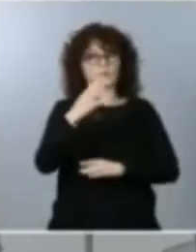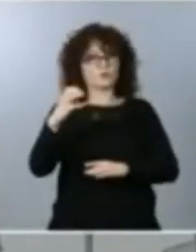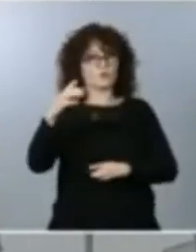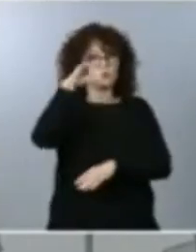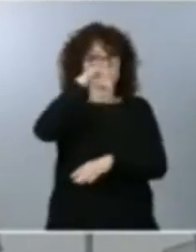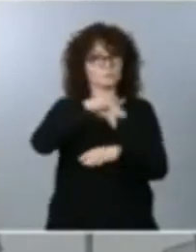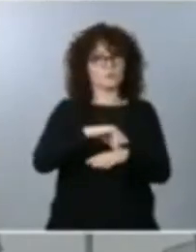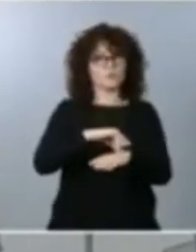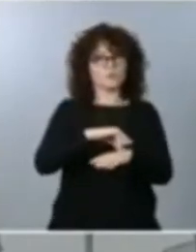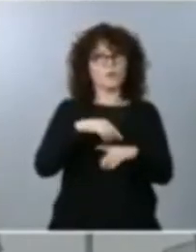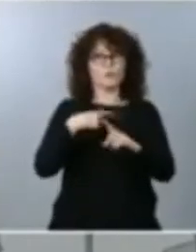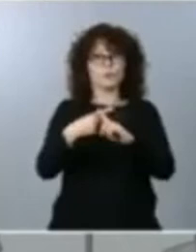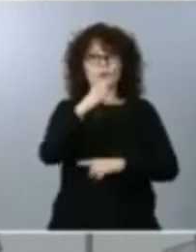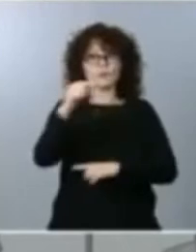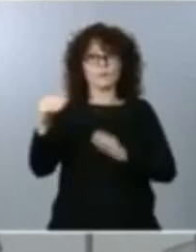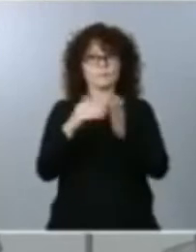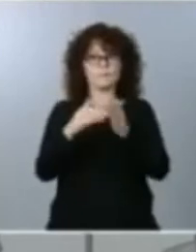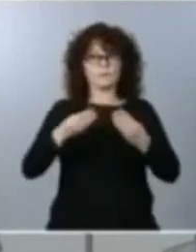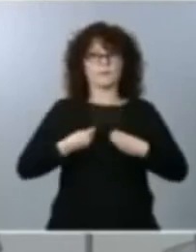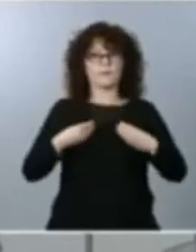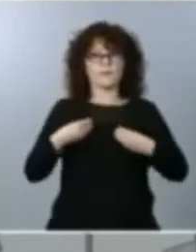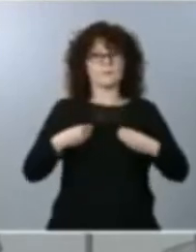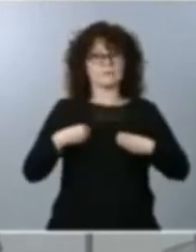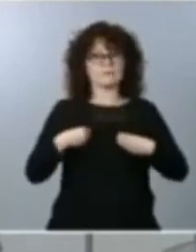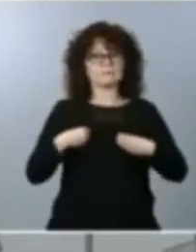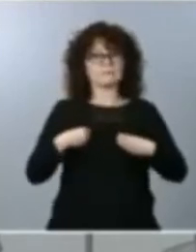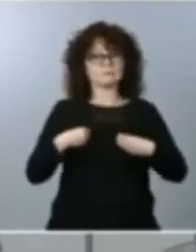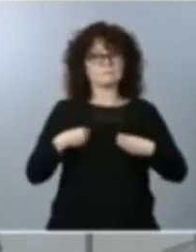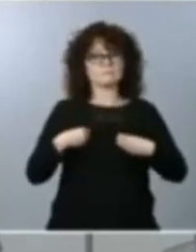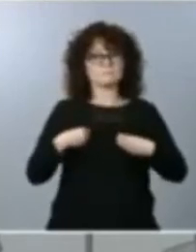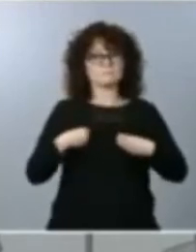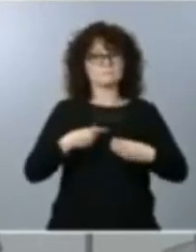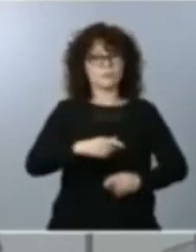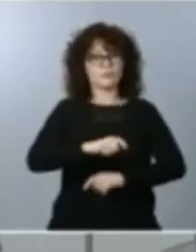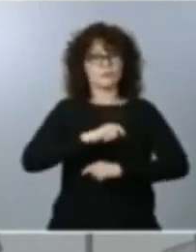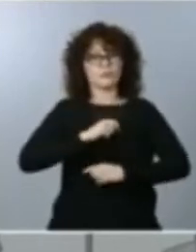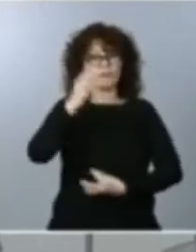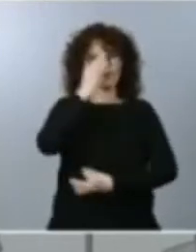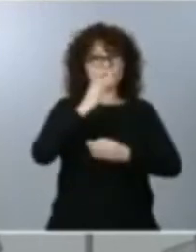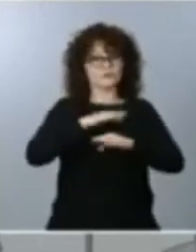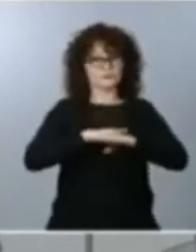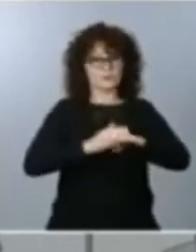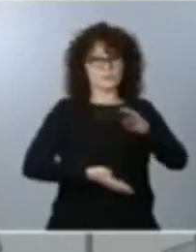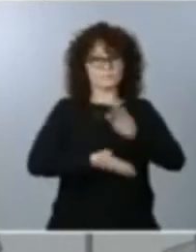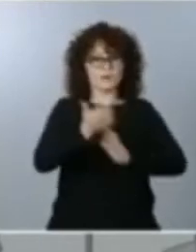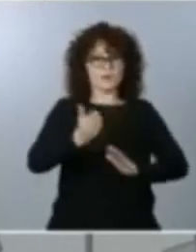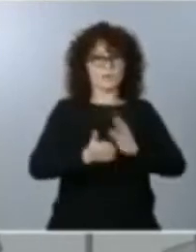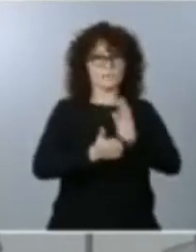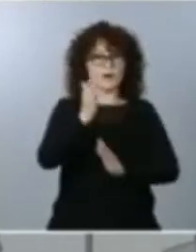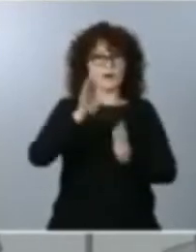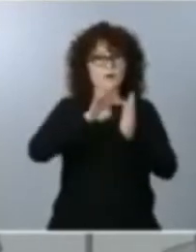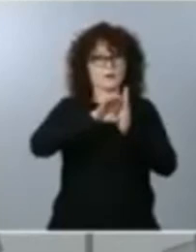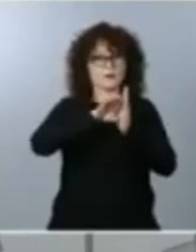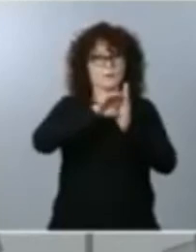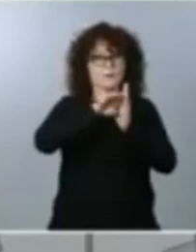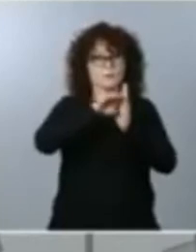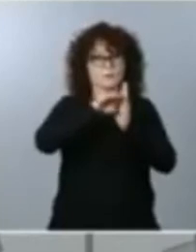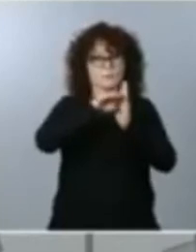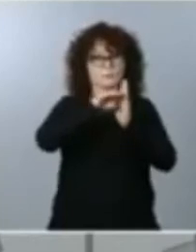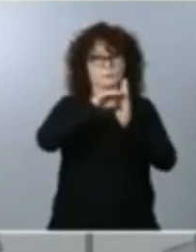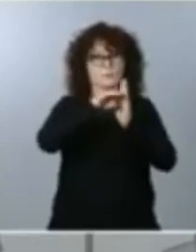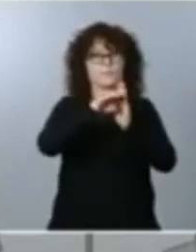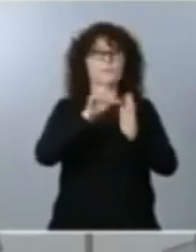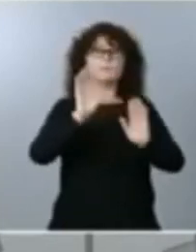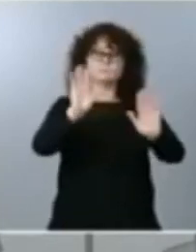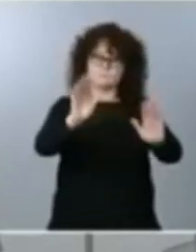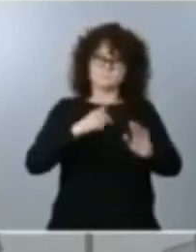indican que efectivamente la tendencia a baja es consistente y que con toda prudencia podemos decir que las medidas